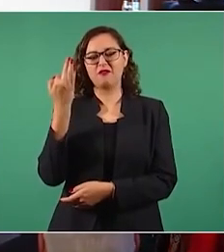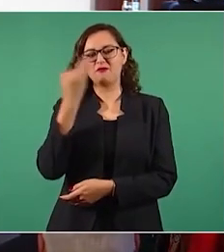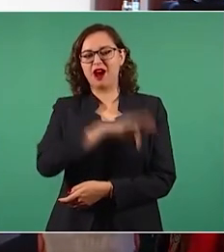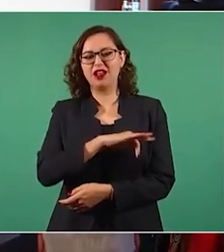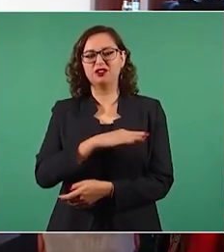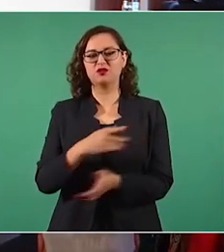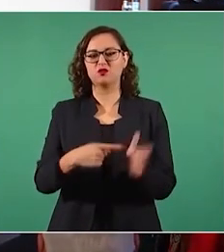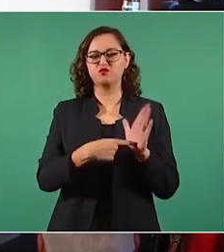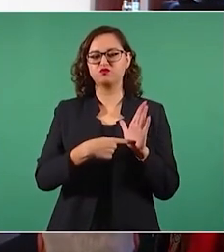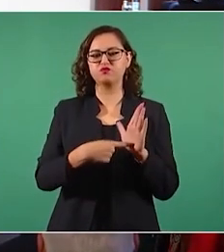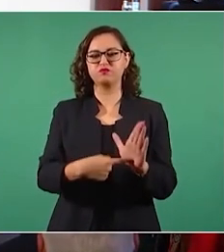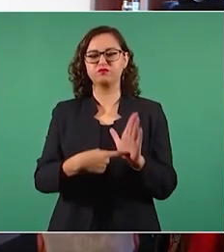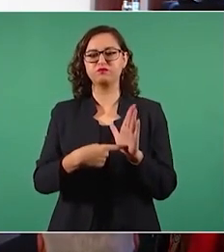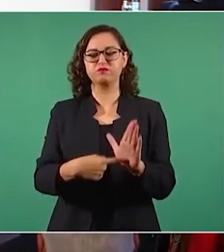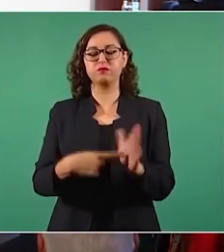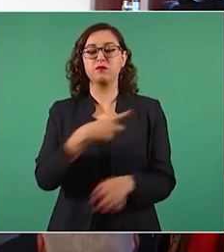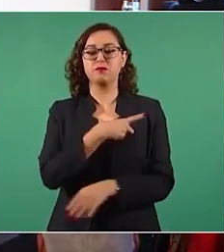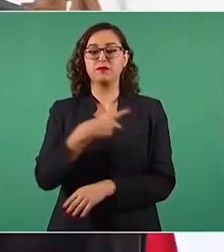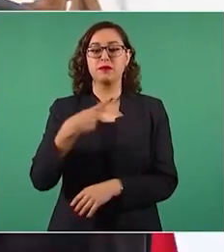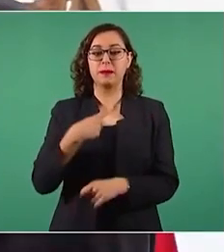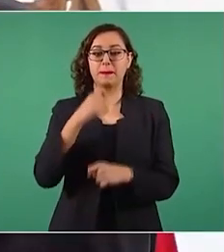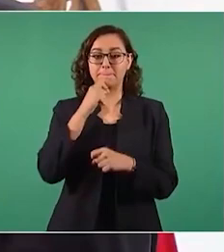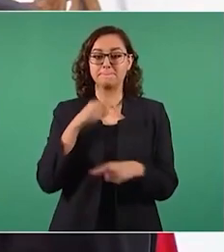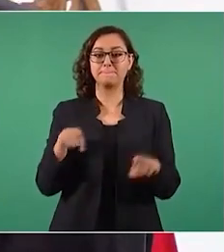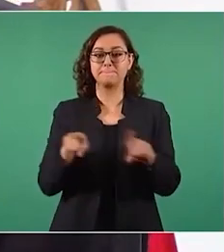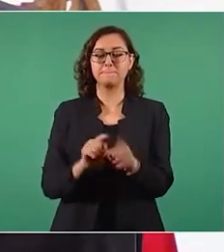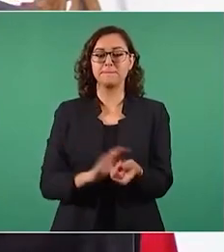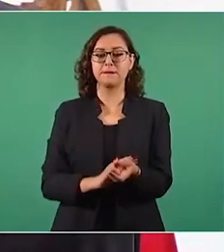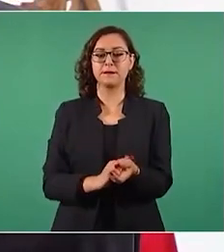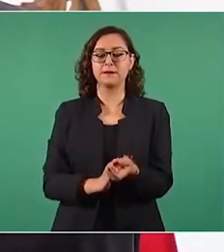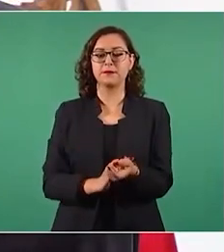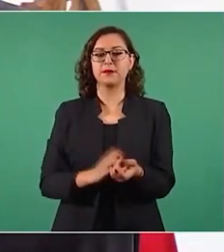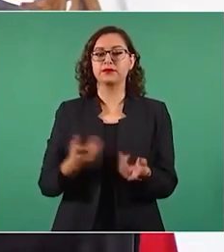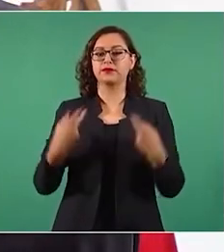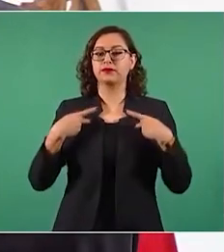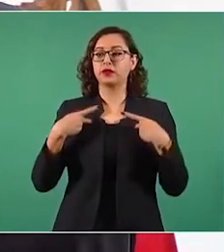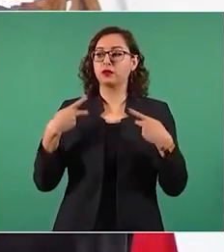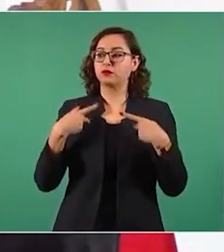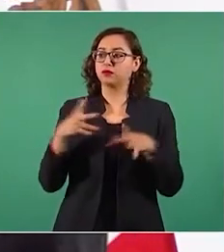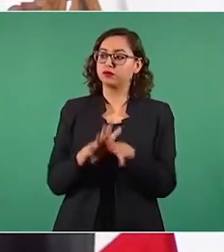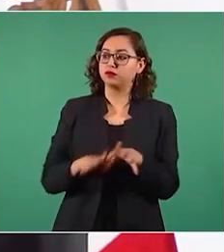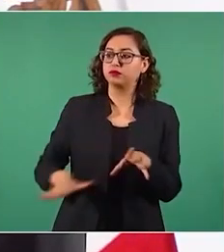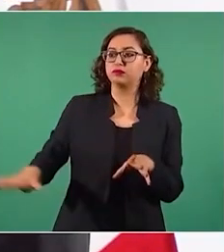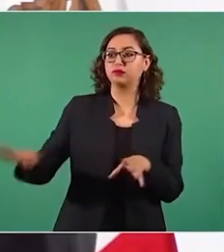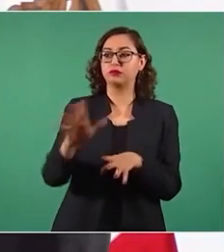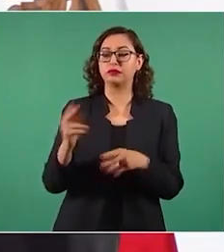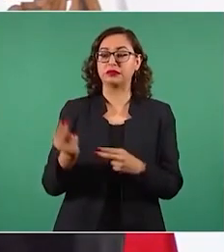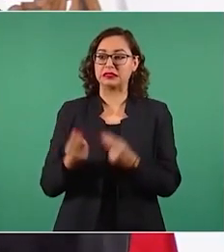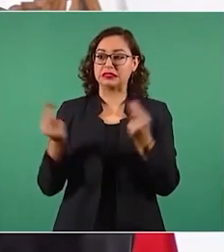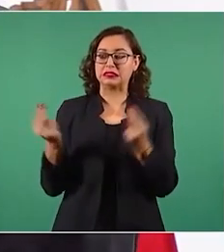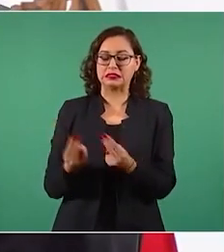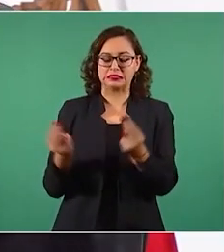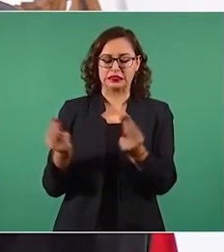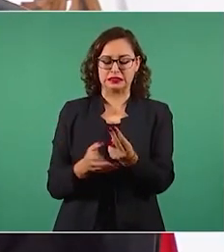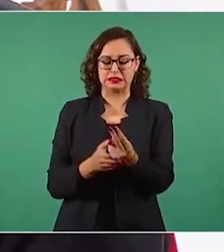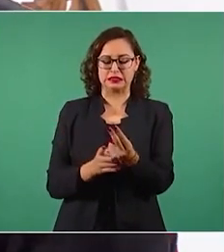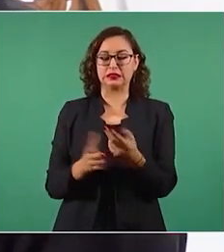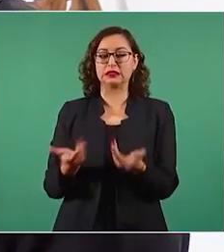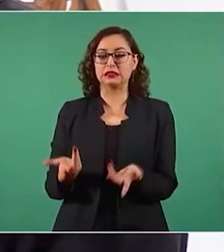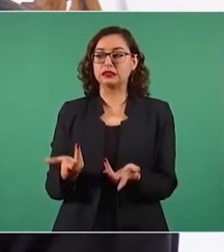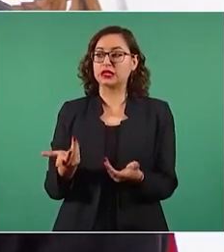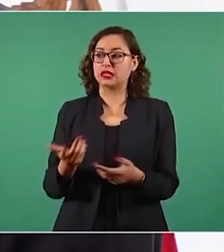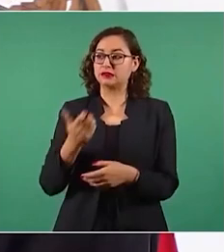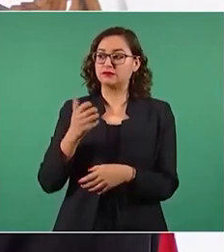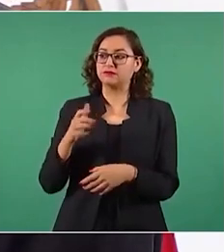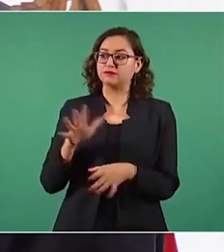cercano a lo esencial y a lo irreversible. También estamos desterrando